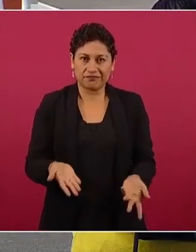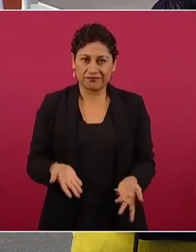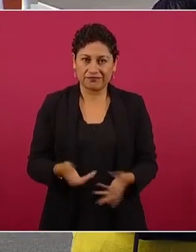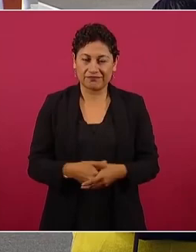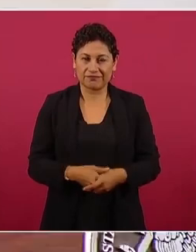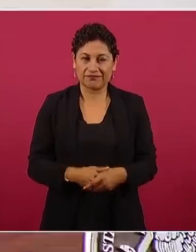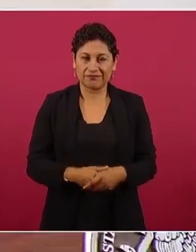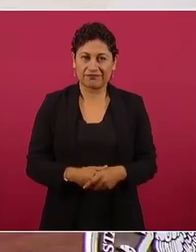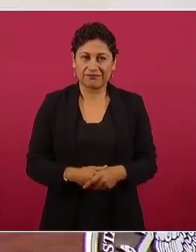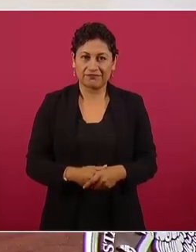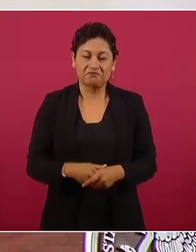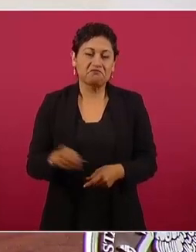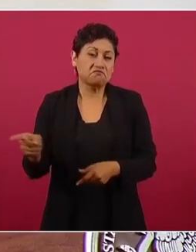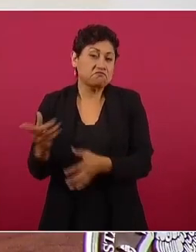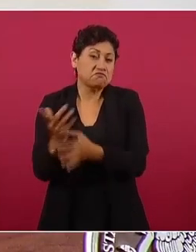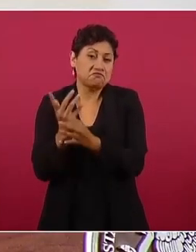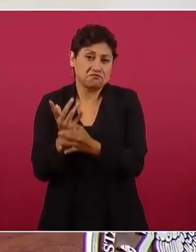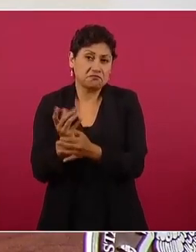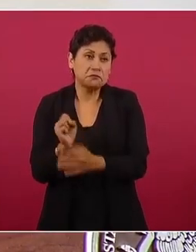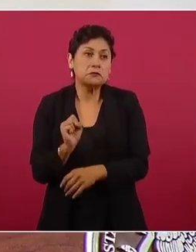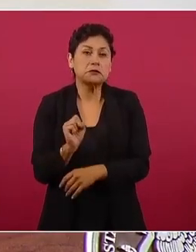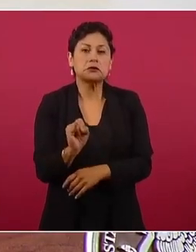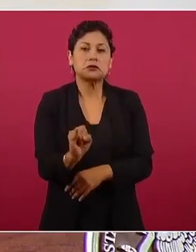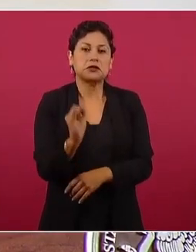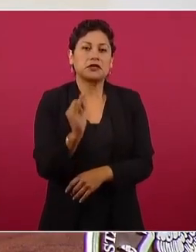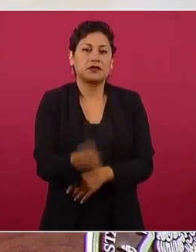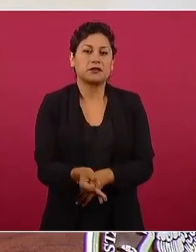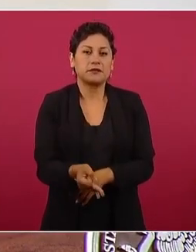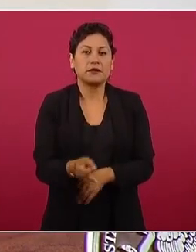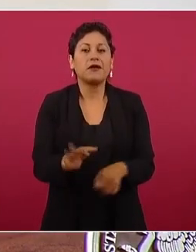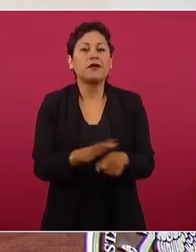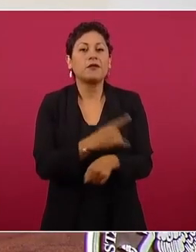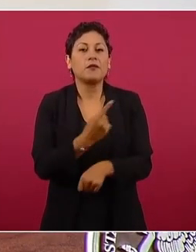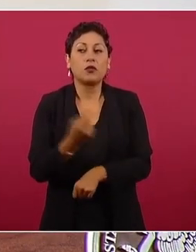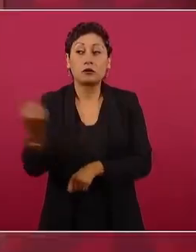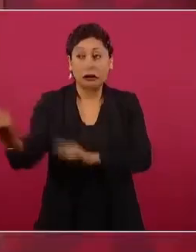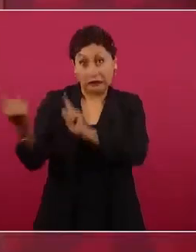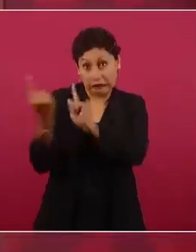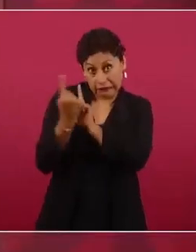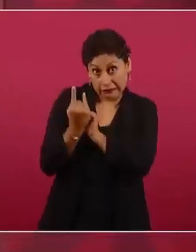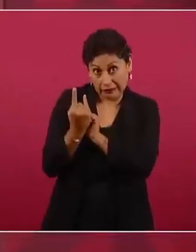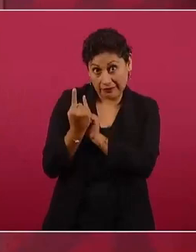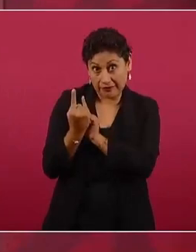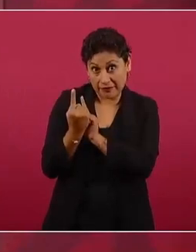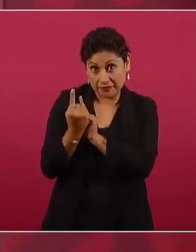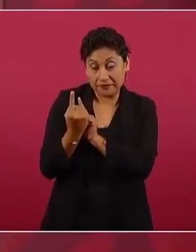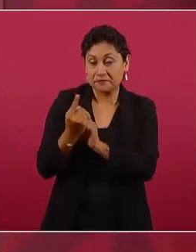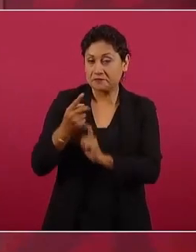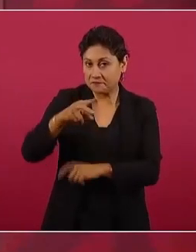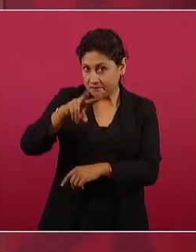de que lo hizo porque me buscó a mí y es cierto